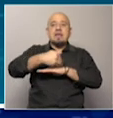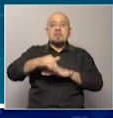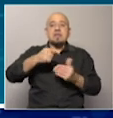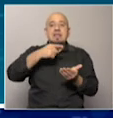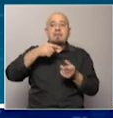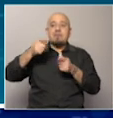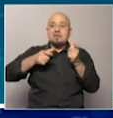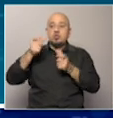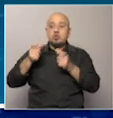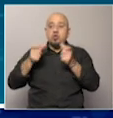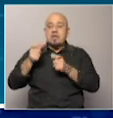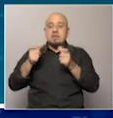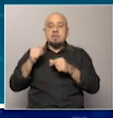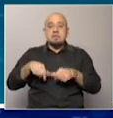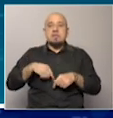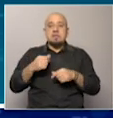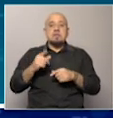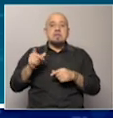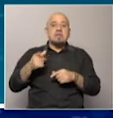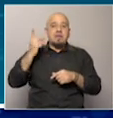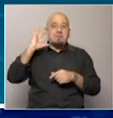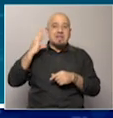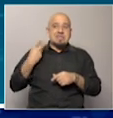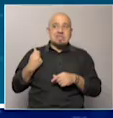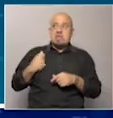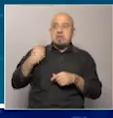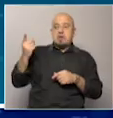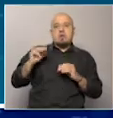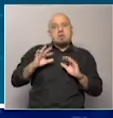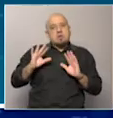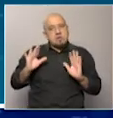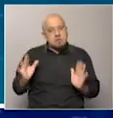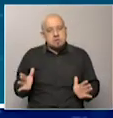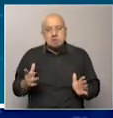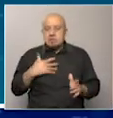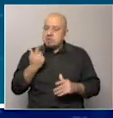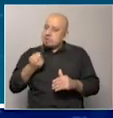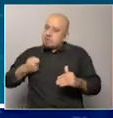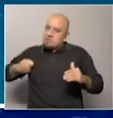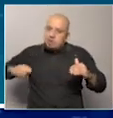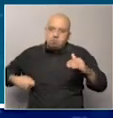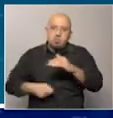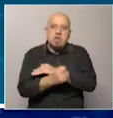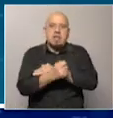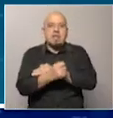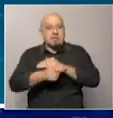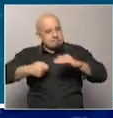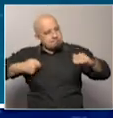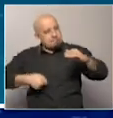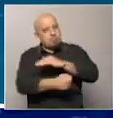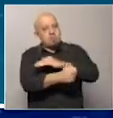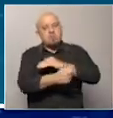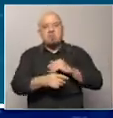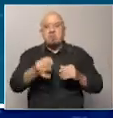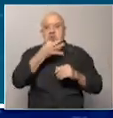en el bando palestino, porque se sienten traicionados. Es una puñalada por la espalda, una puñalada trapera, como lo han indicado así